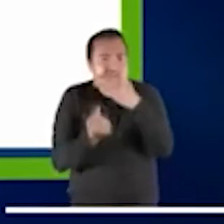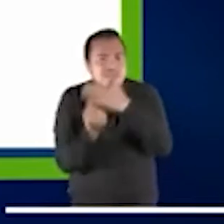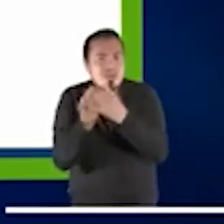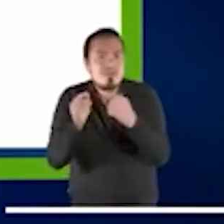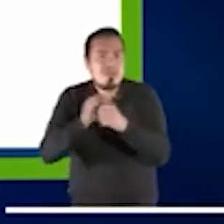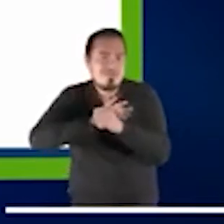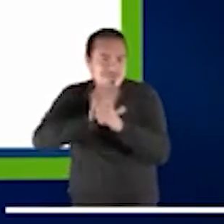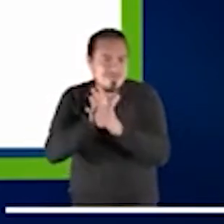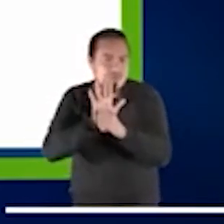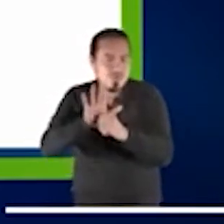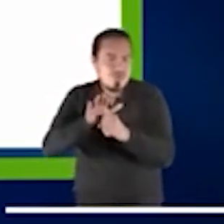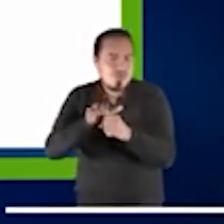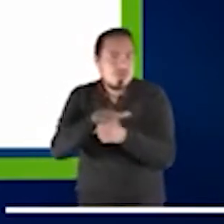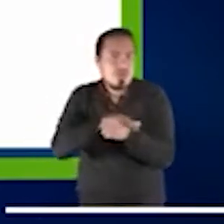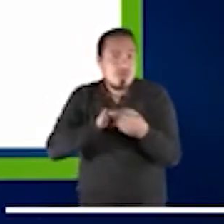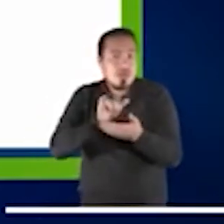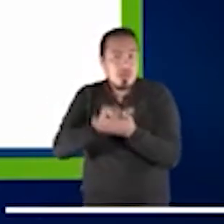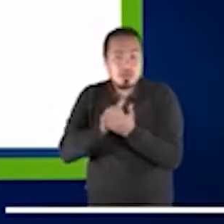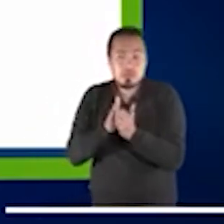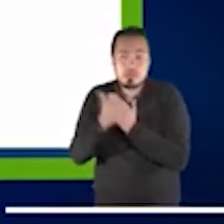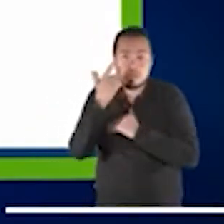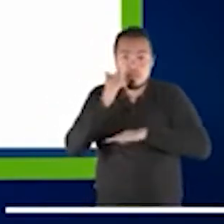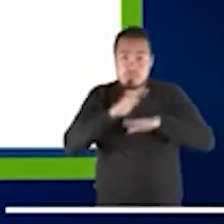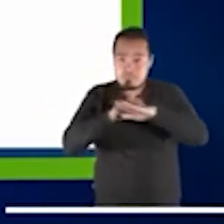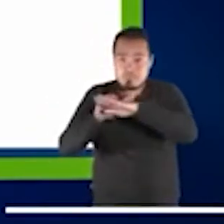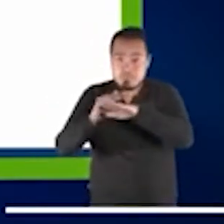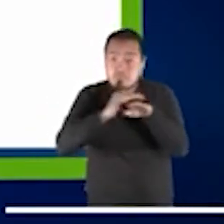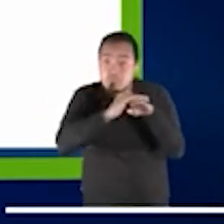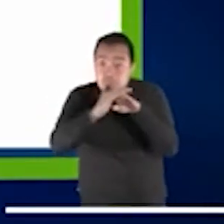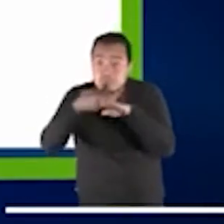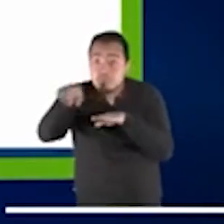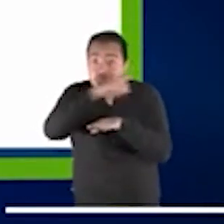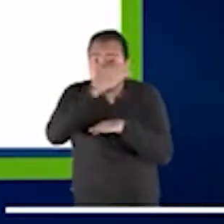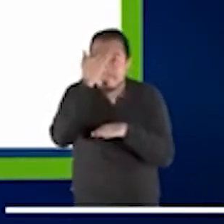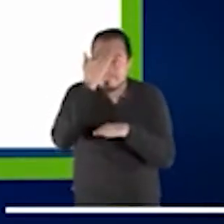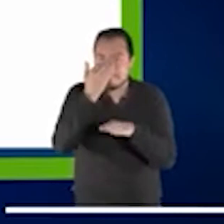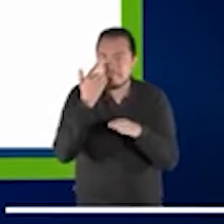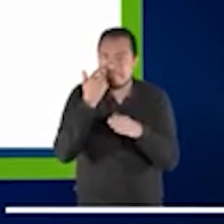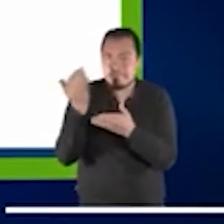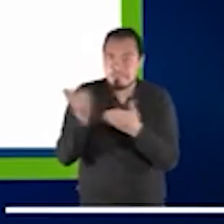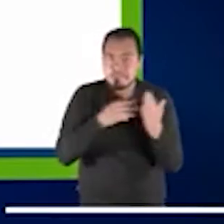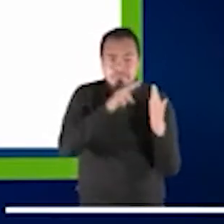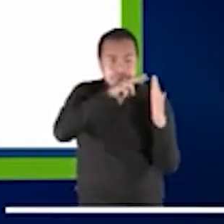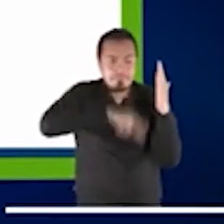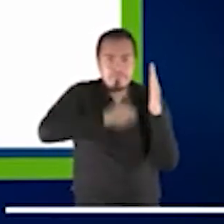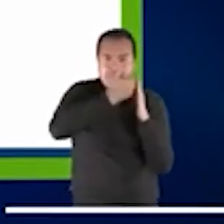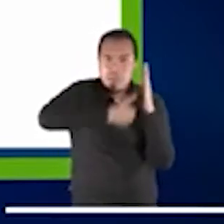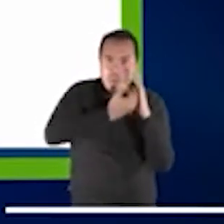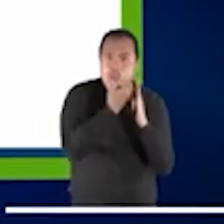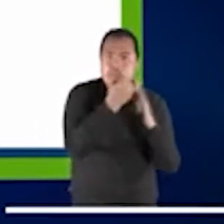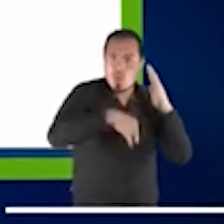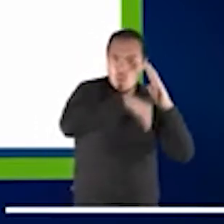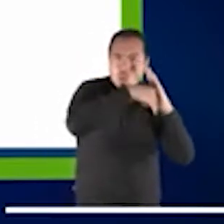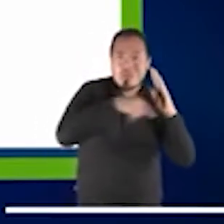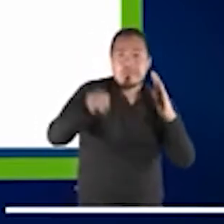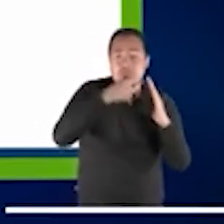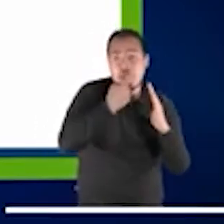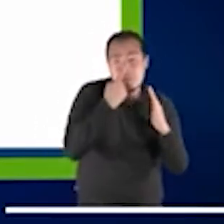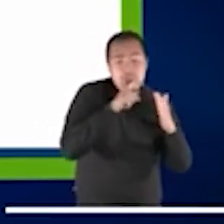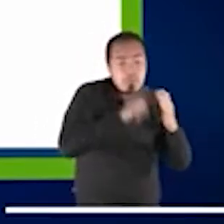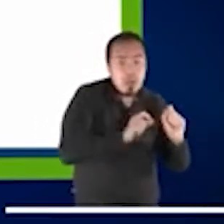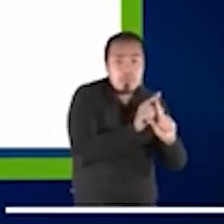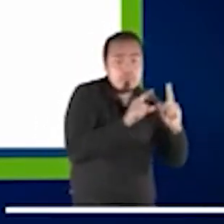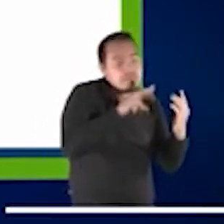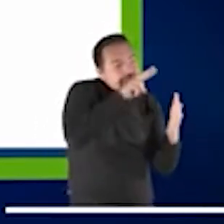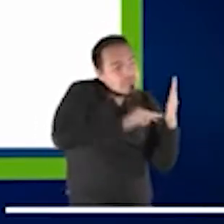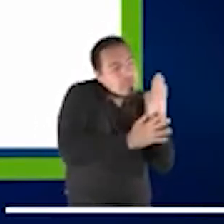pasaré los enlaces, pero les invito a conocer estos documentos. Y brevemente, en estos documentos